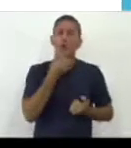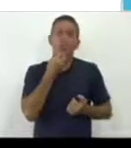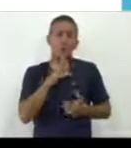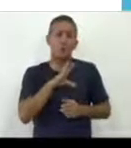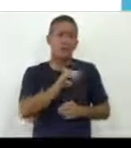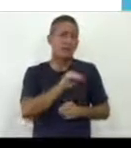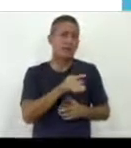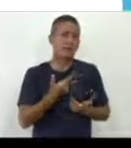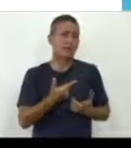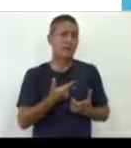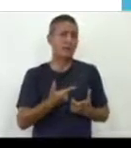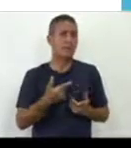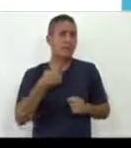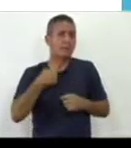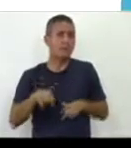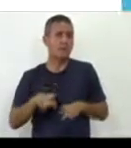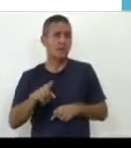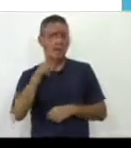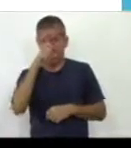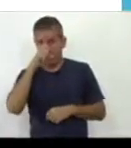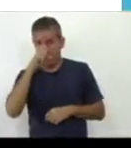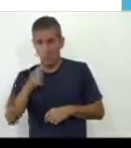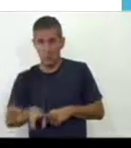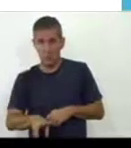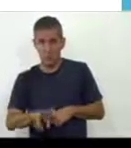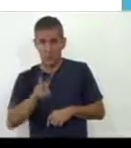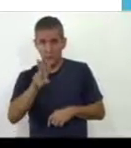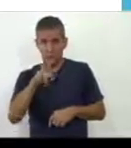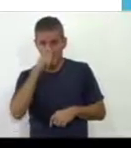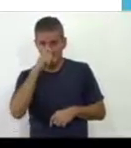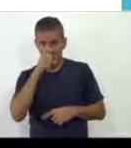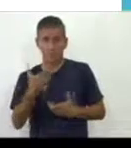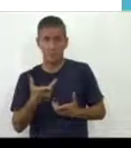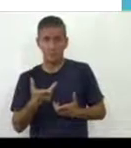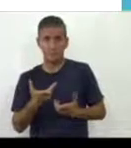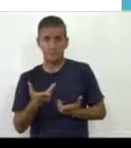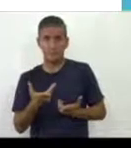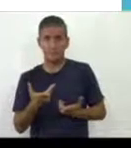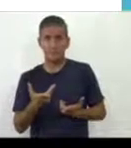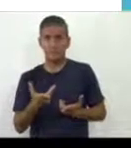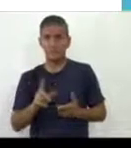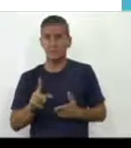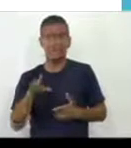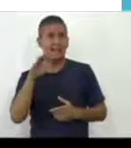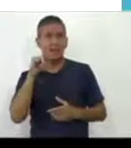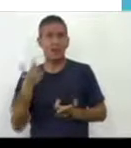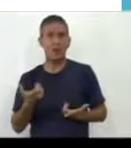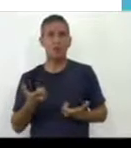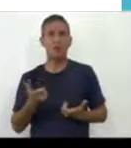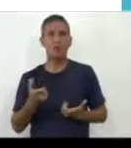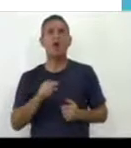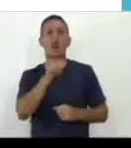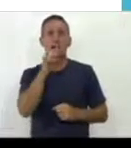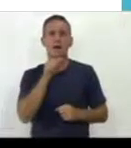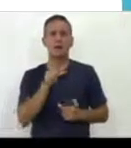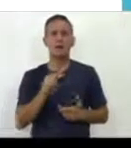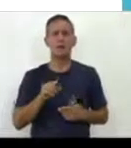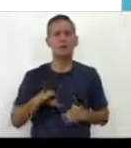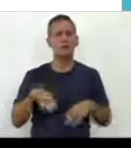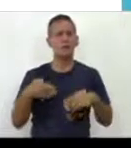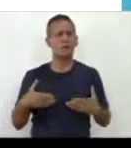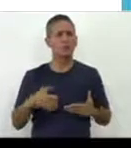y puede que hable, pero también hay niños que todavía no hablan a esa edad, se le pueden hacer preguntas de dónde está,